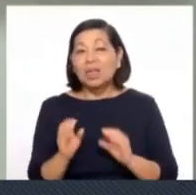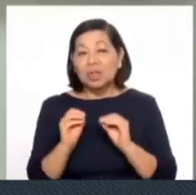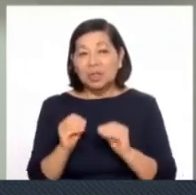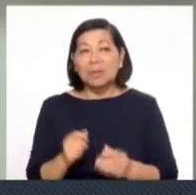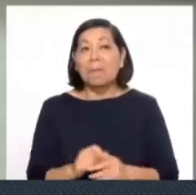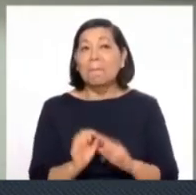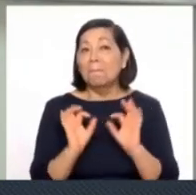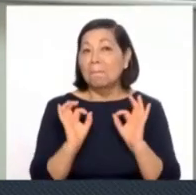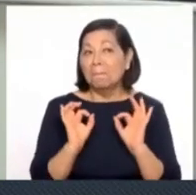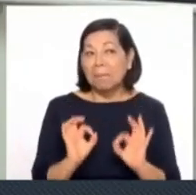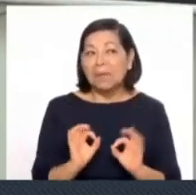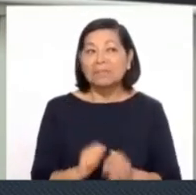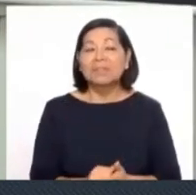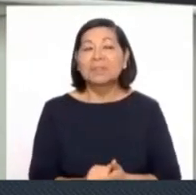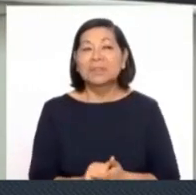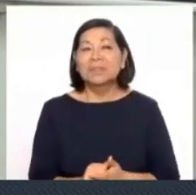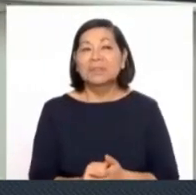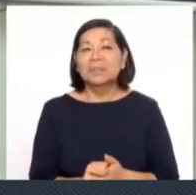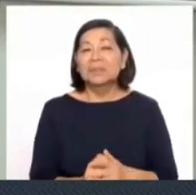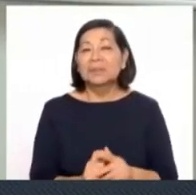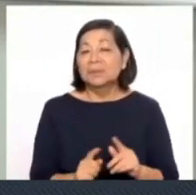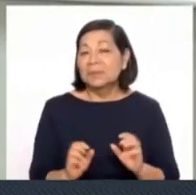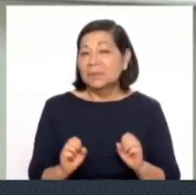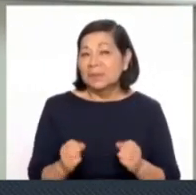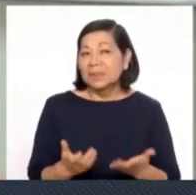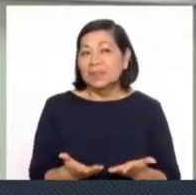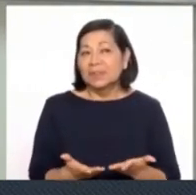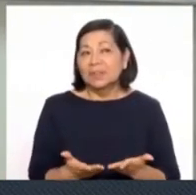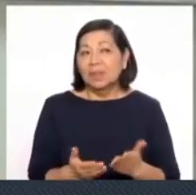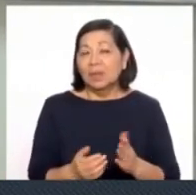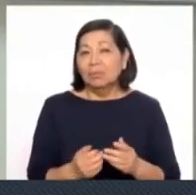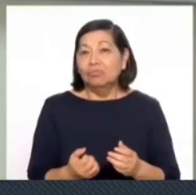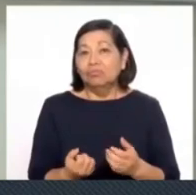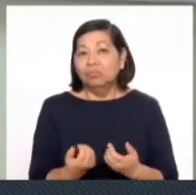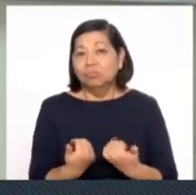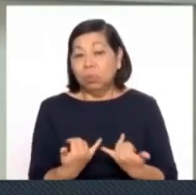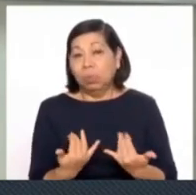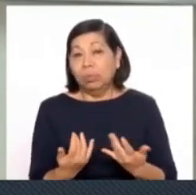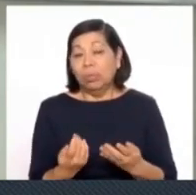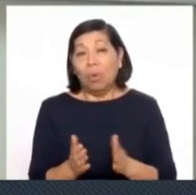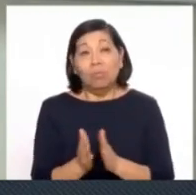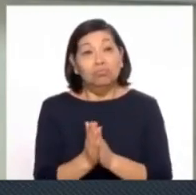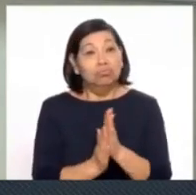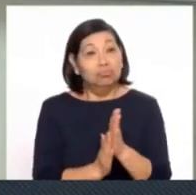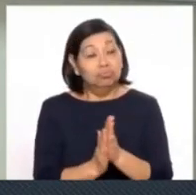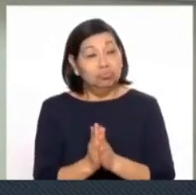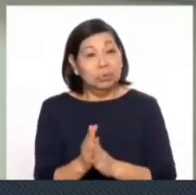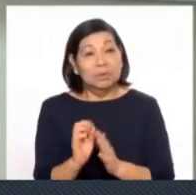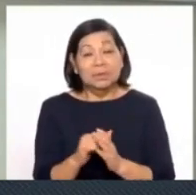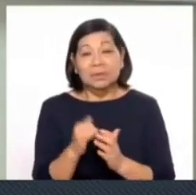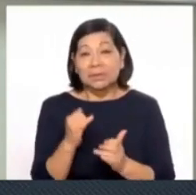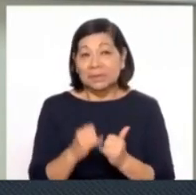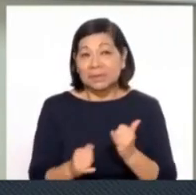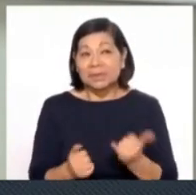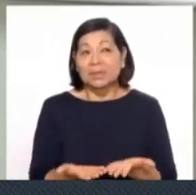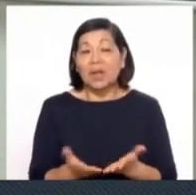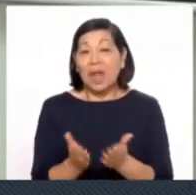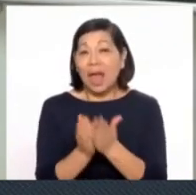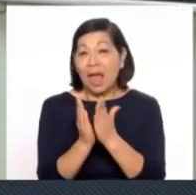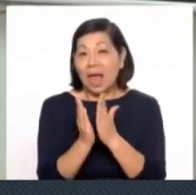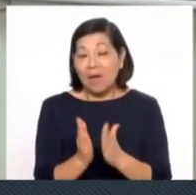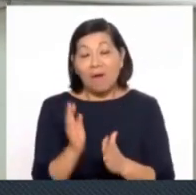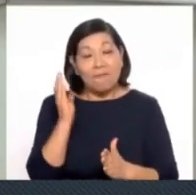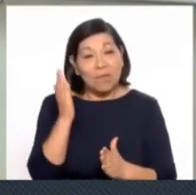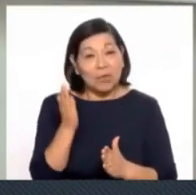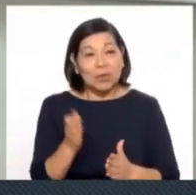perfecto para que puedan, en este caso, pues, explotar ese talento que finalmente nuestros alumnos